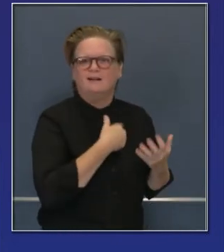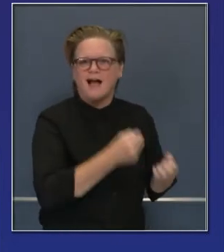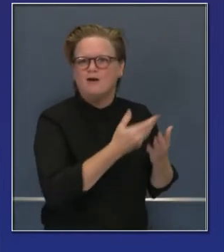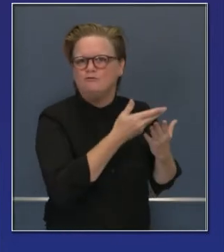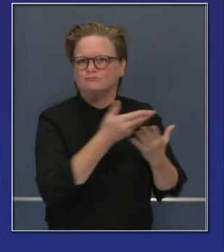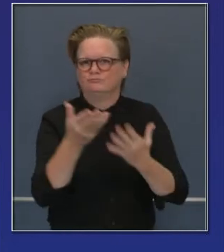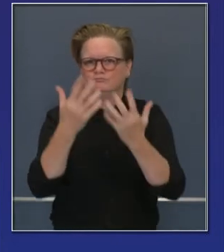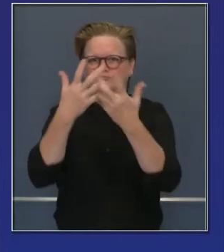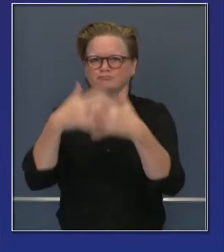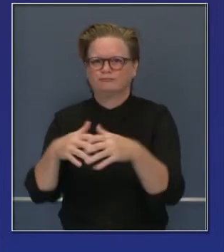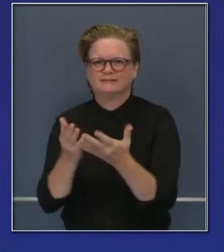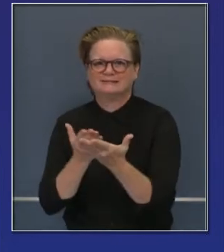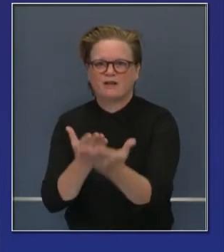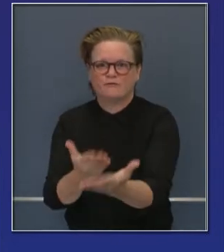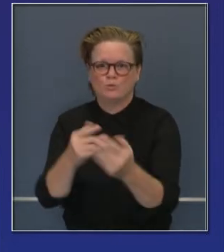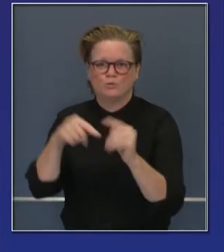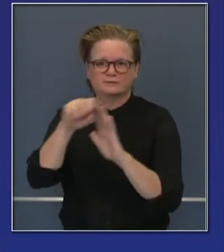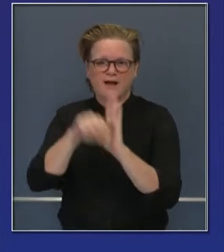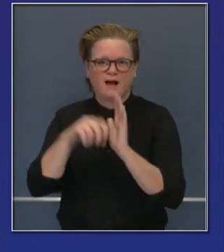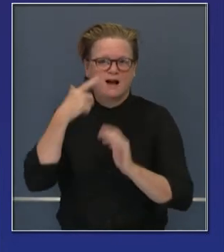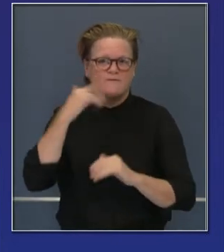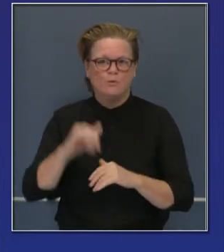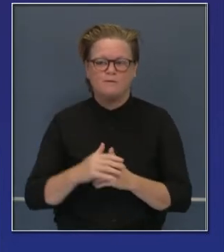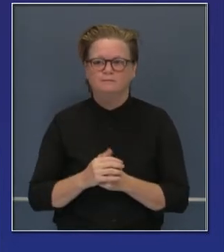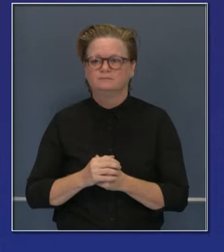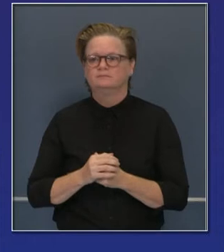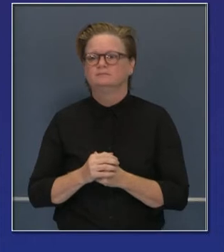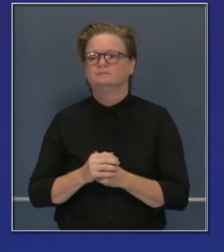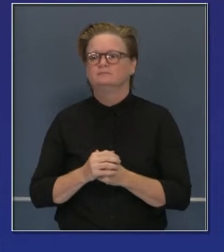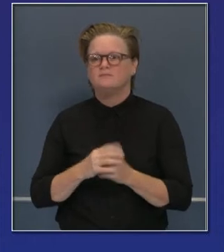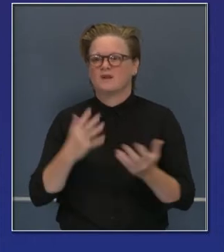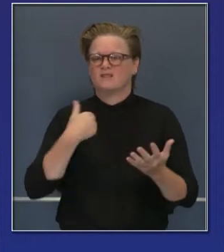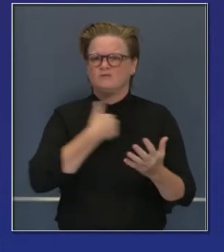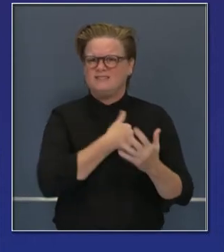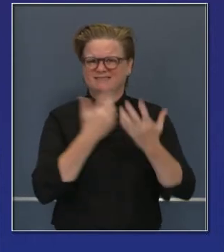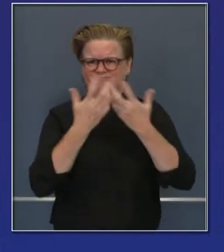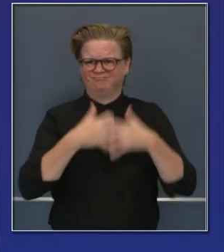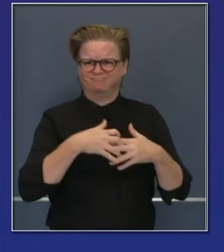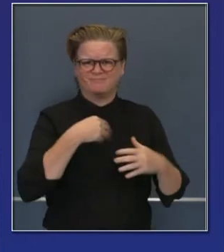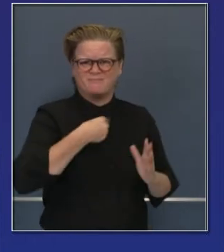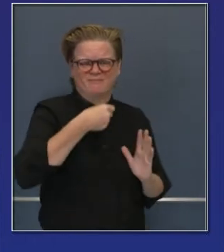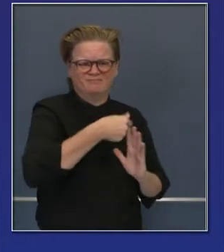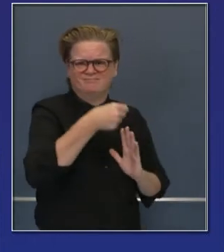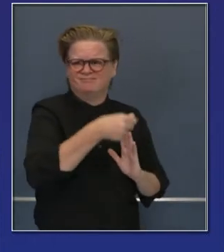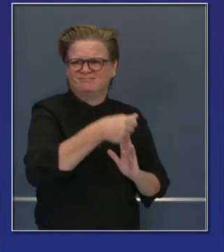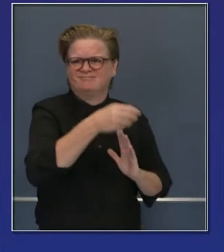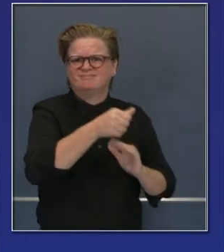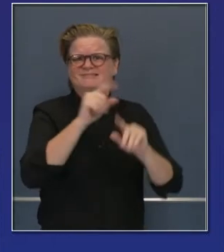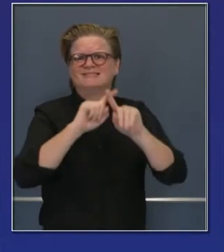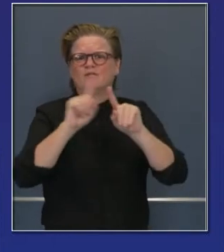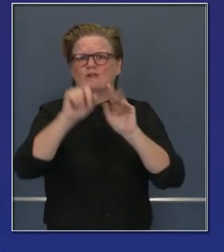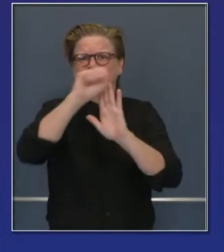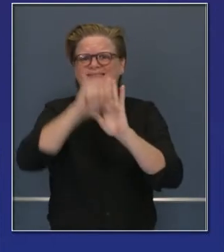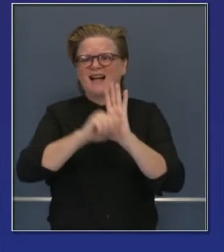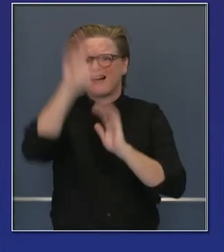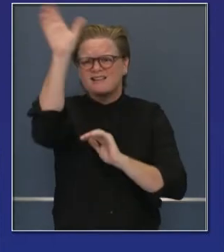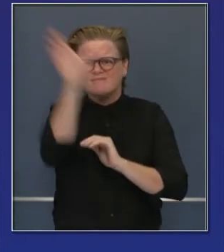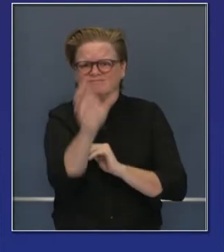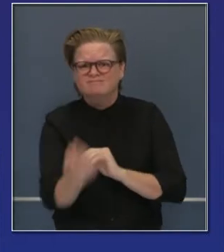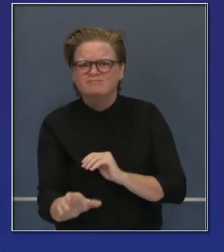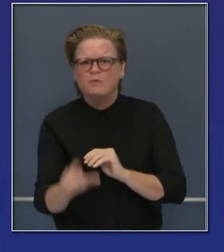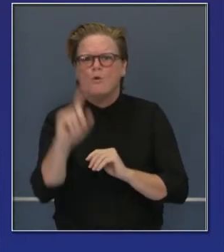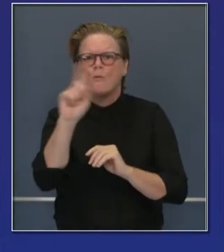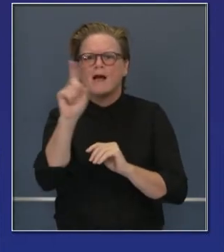más pequeños, que vamos a predistribuir a lugares específicos